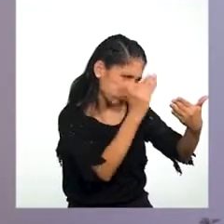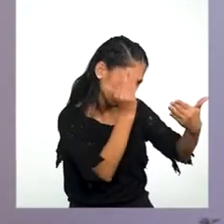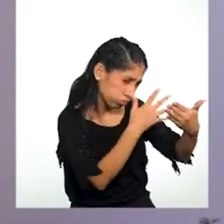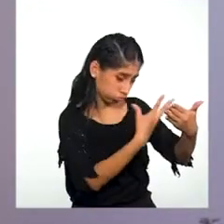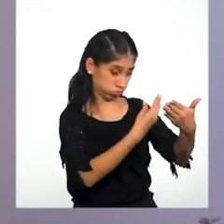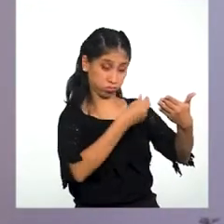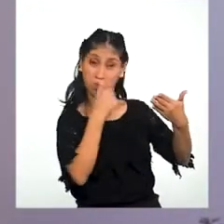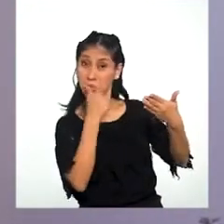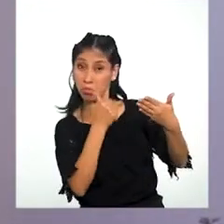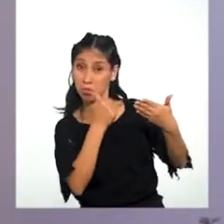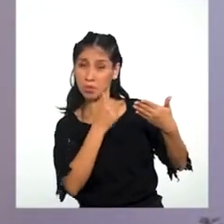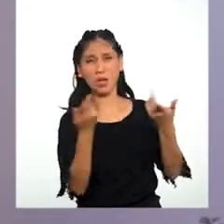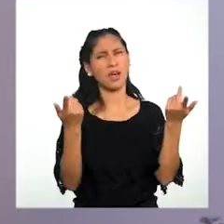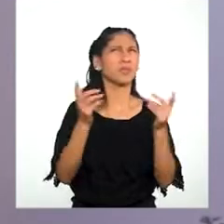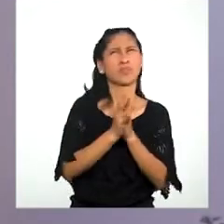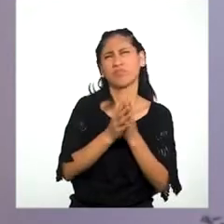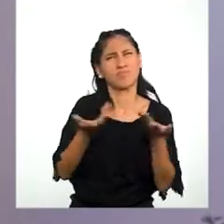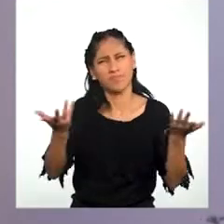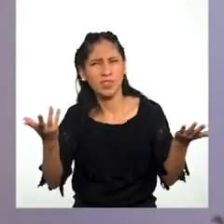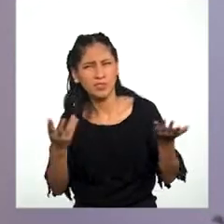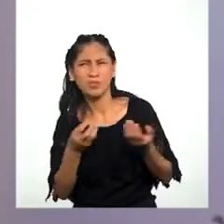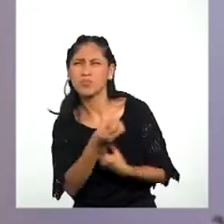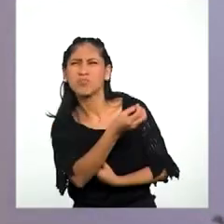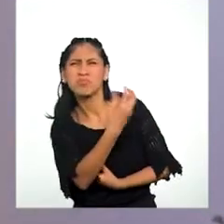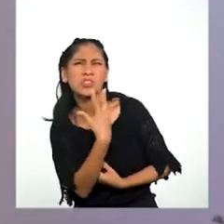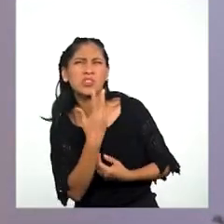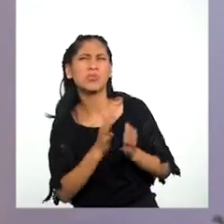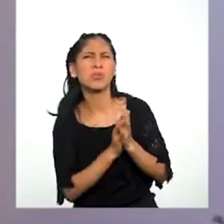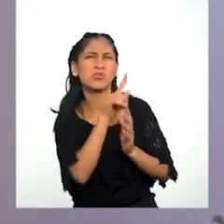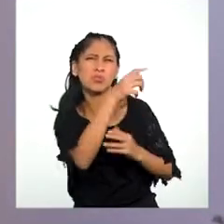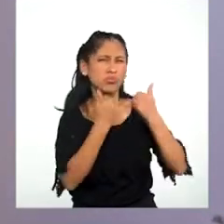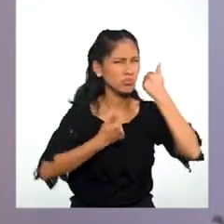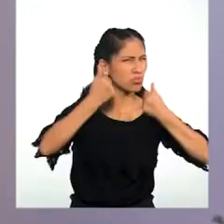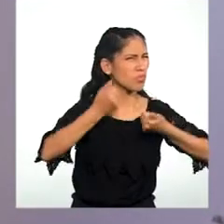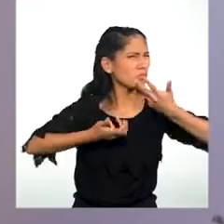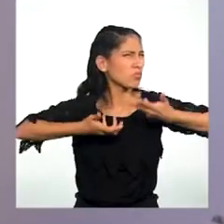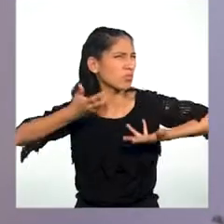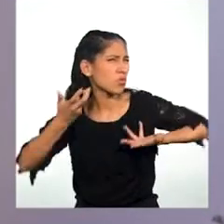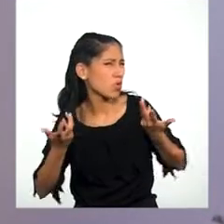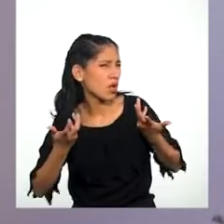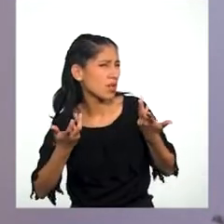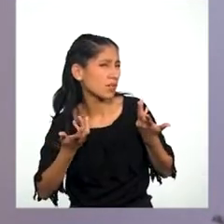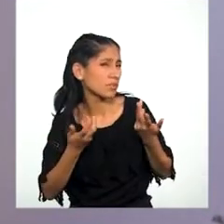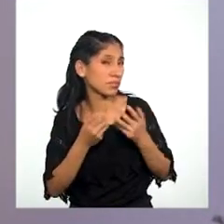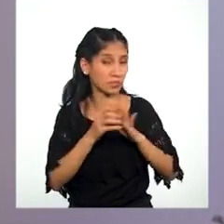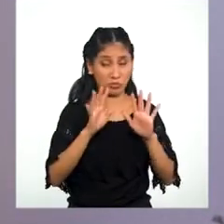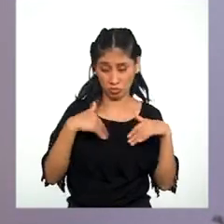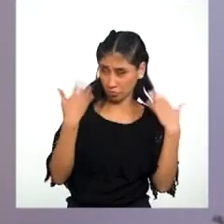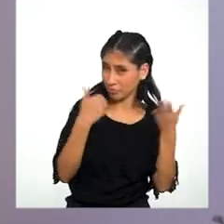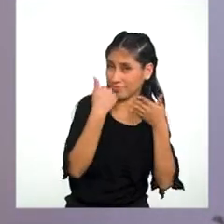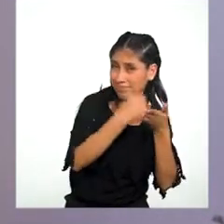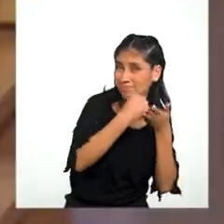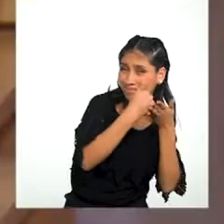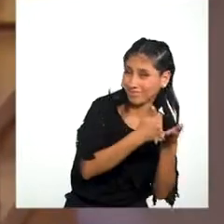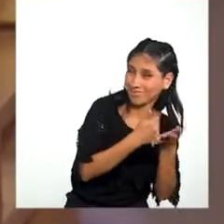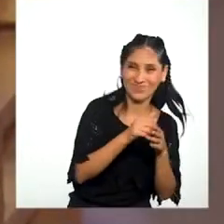¡Ay! Bueno, me rindo, Chancay ¿Cuál es tu duda? Seguro te puedo ayudar ¡Jejeje!